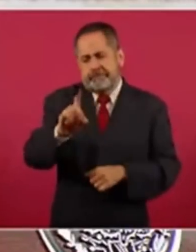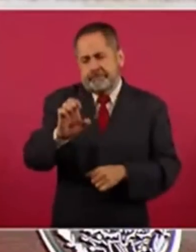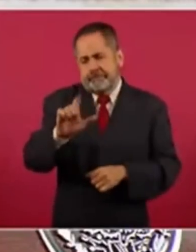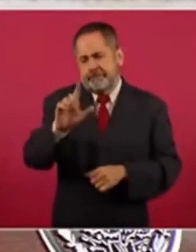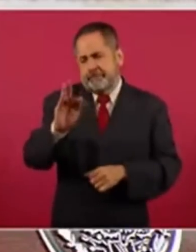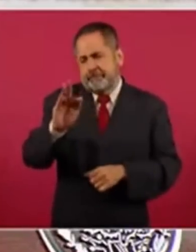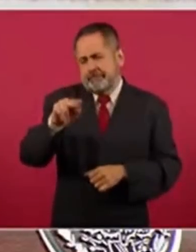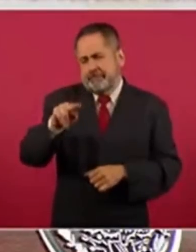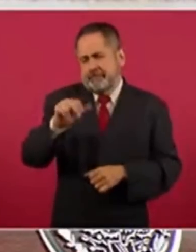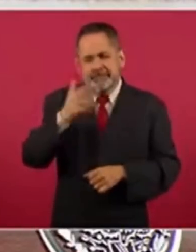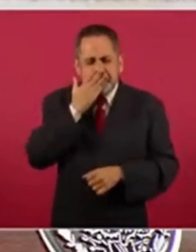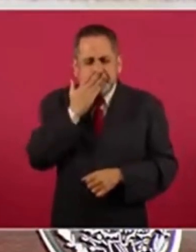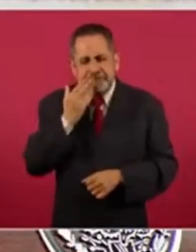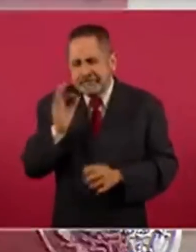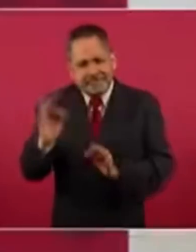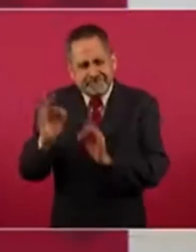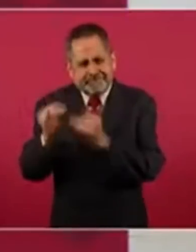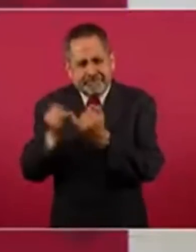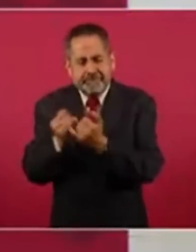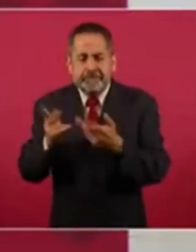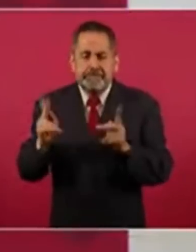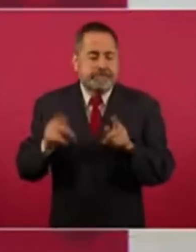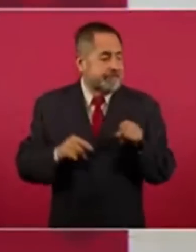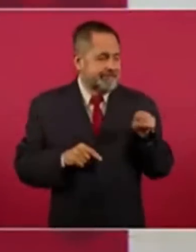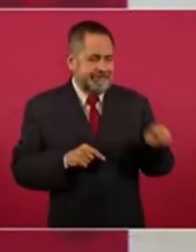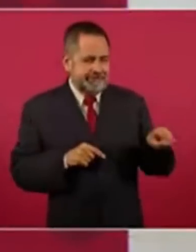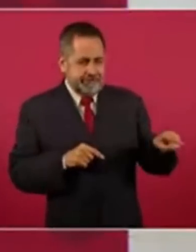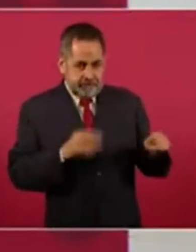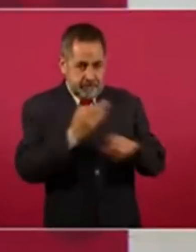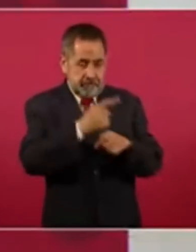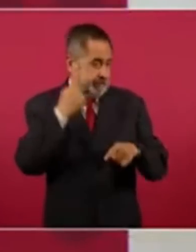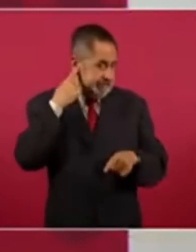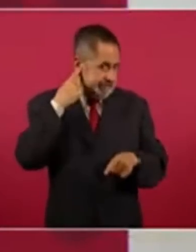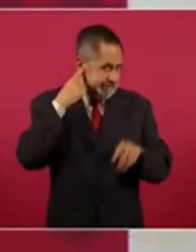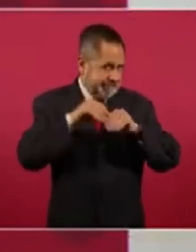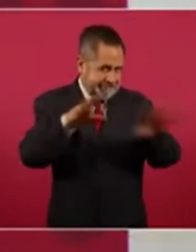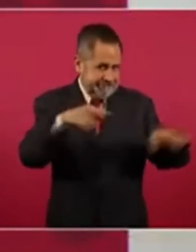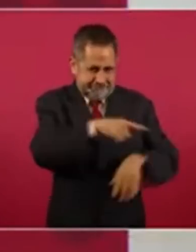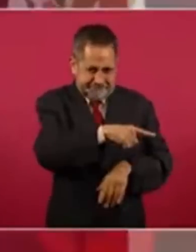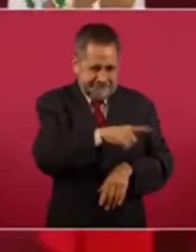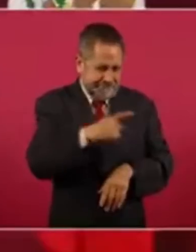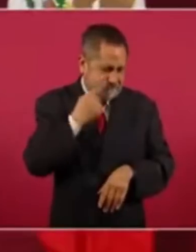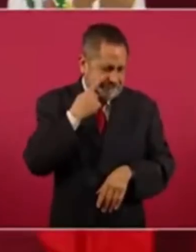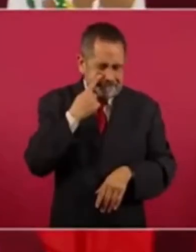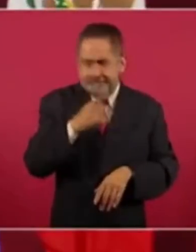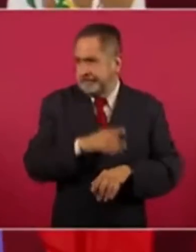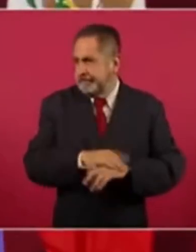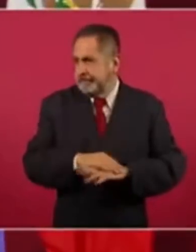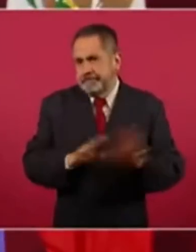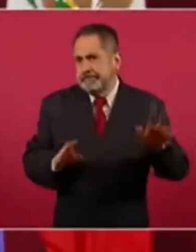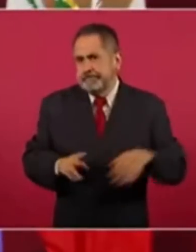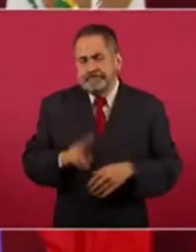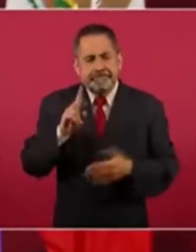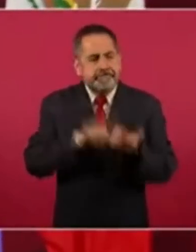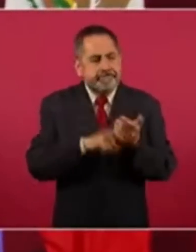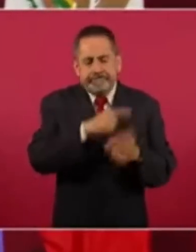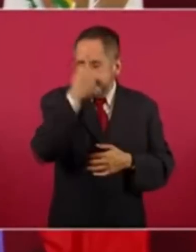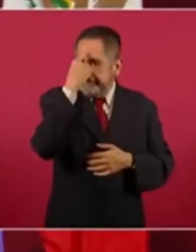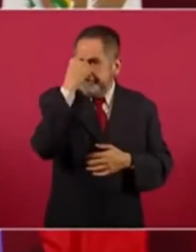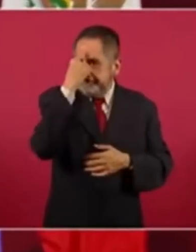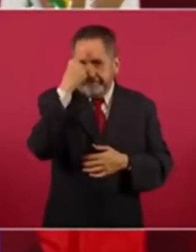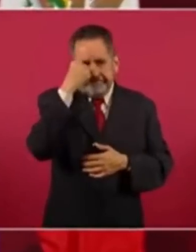lo que pasa que esto que van a escuchar, eso es la mentalidad que